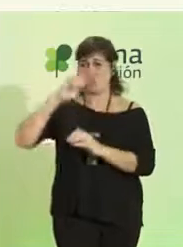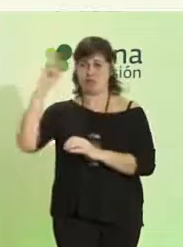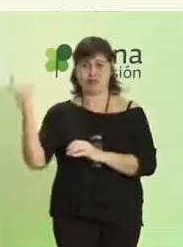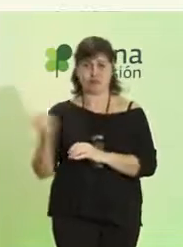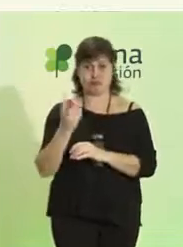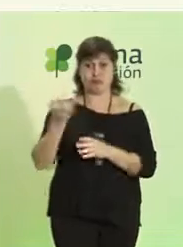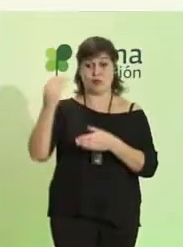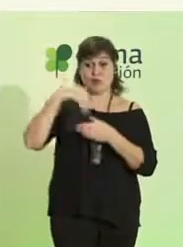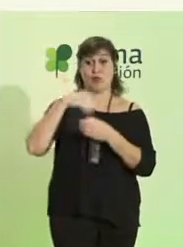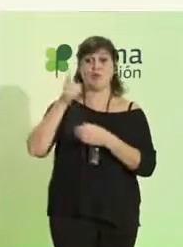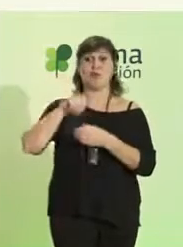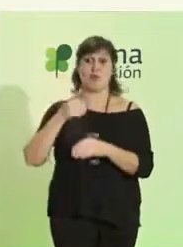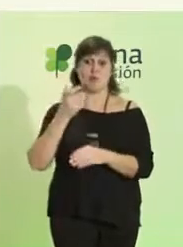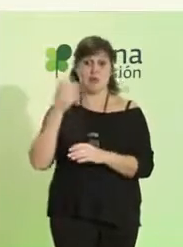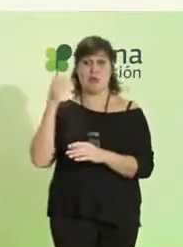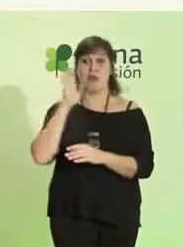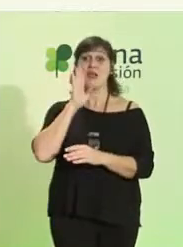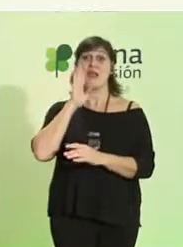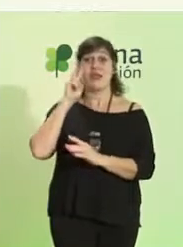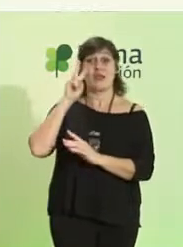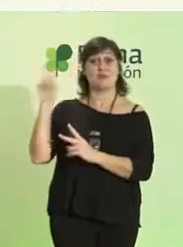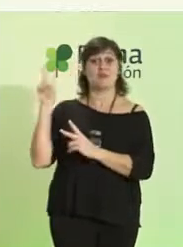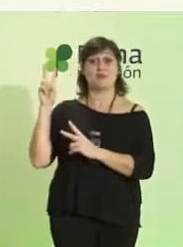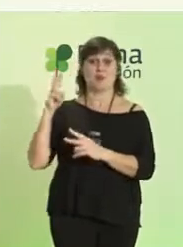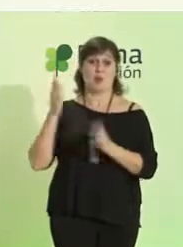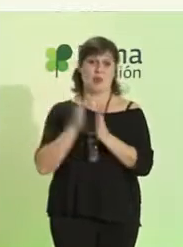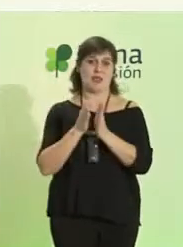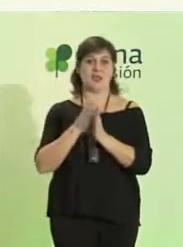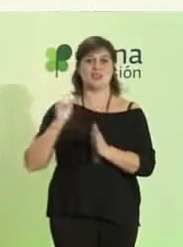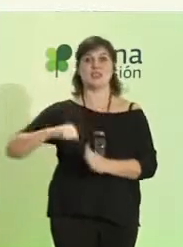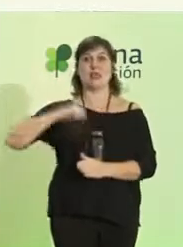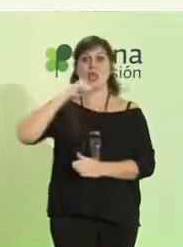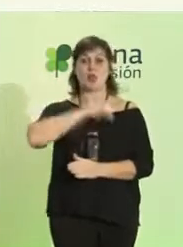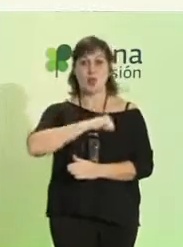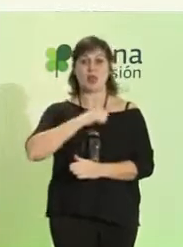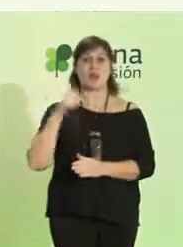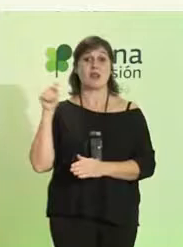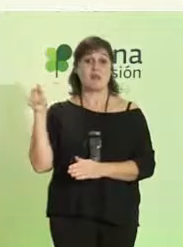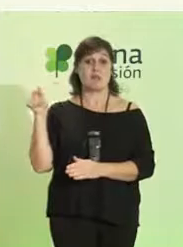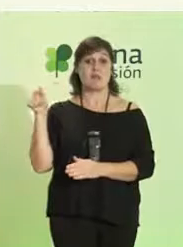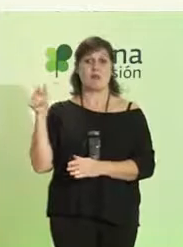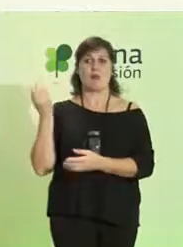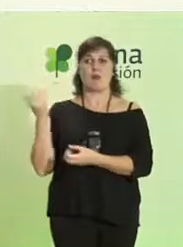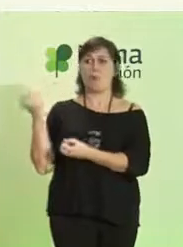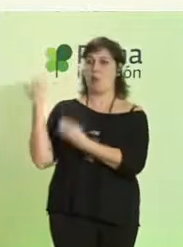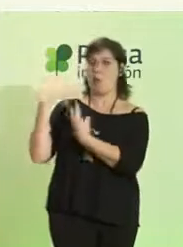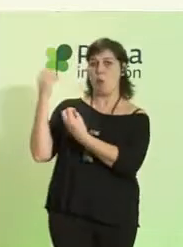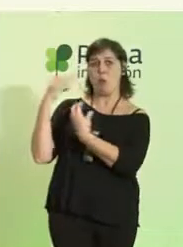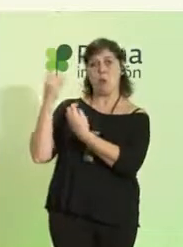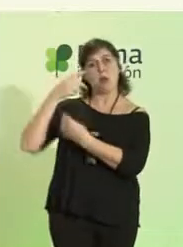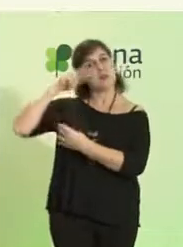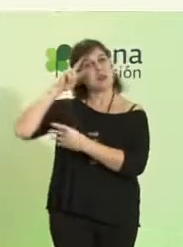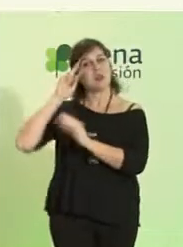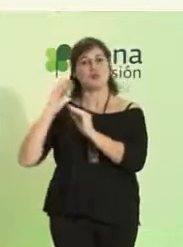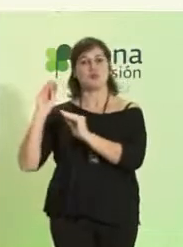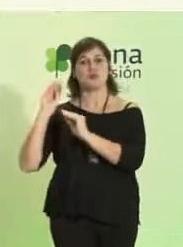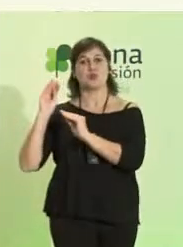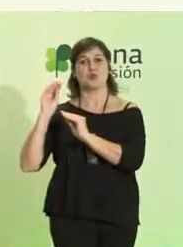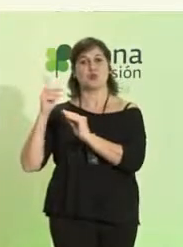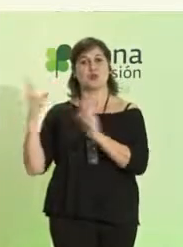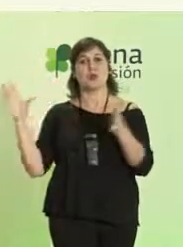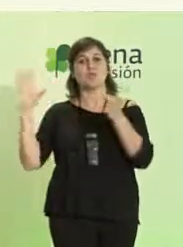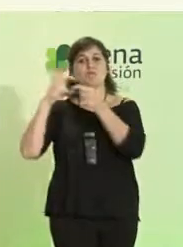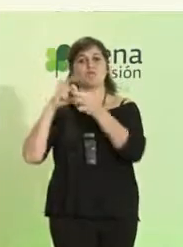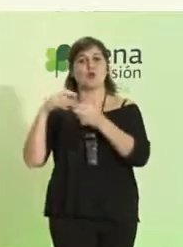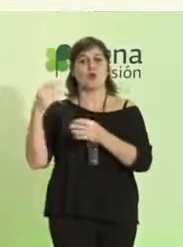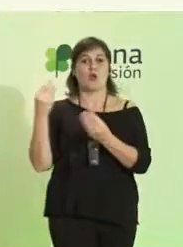incluido, como veíamos anteriormente, los compañeros de Taiwán, que nos han contado sus experiencias respecto a derechos